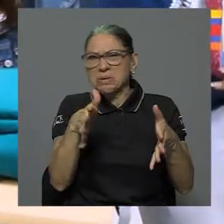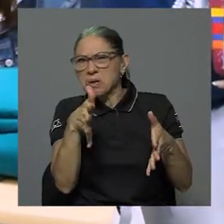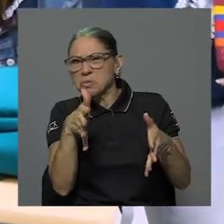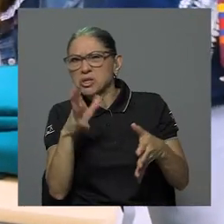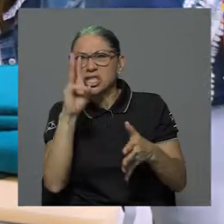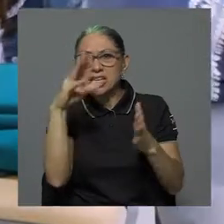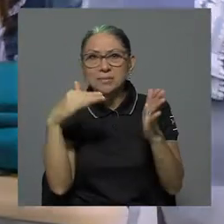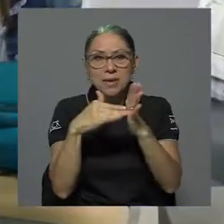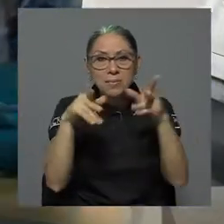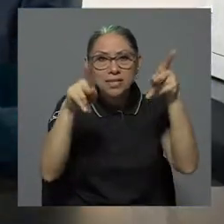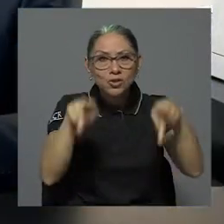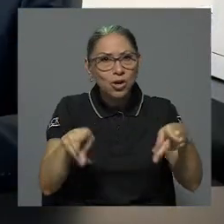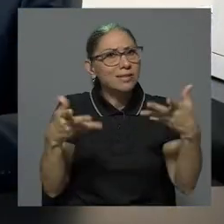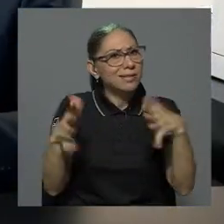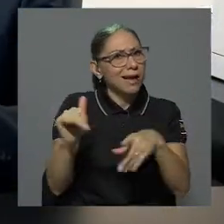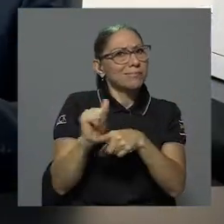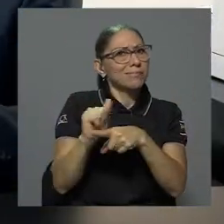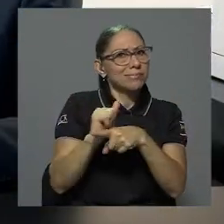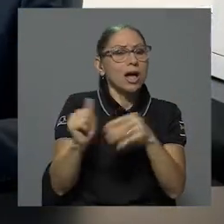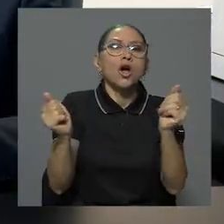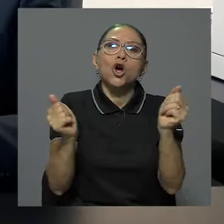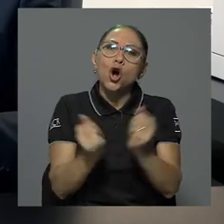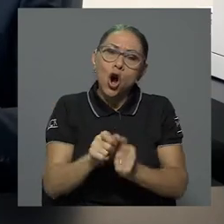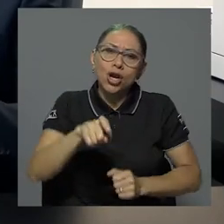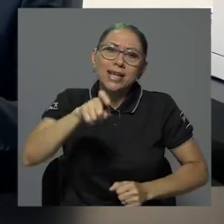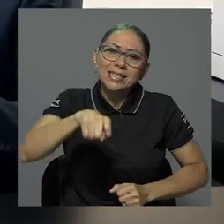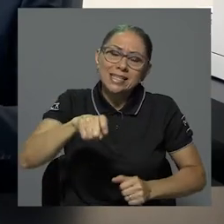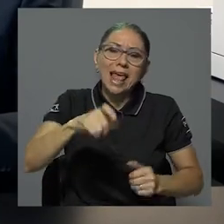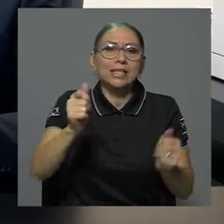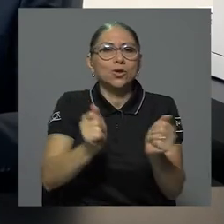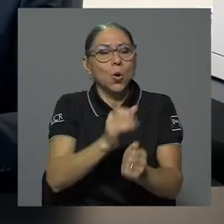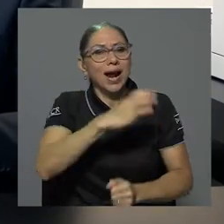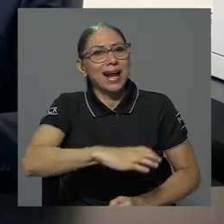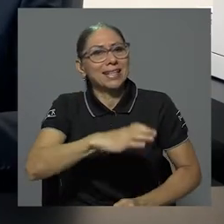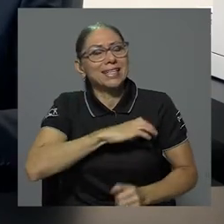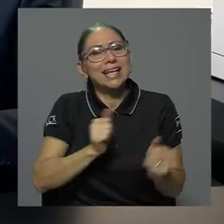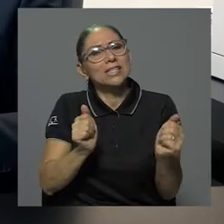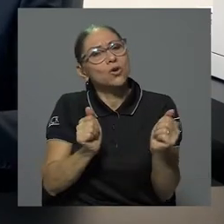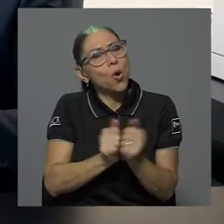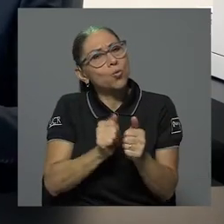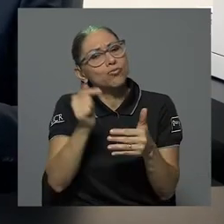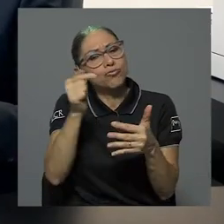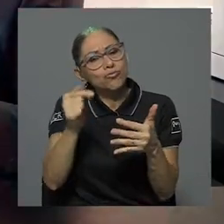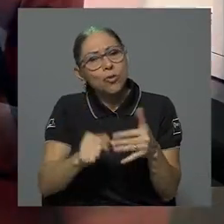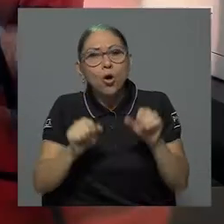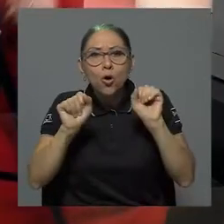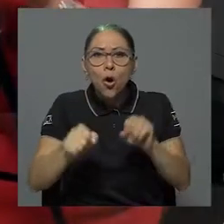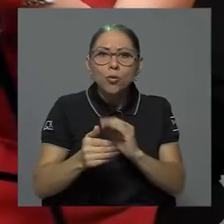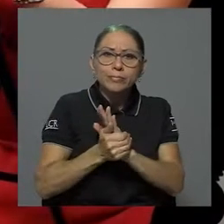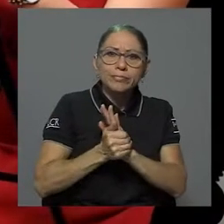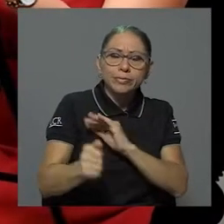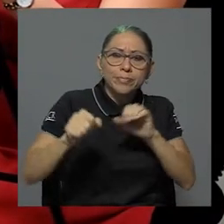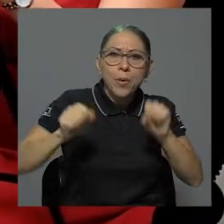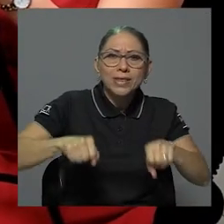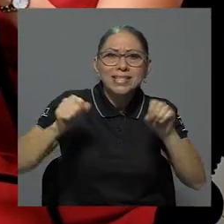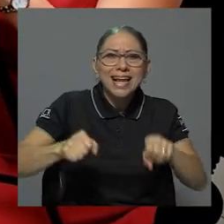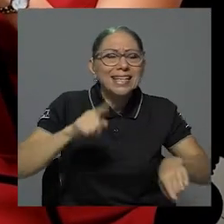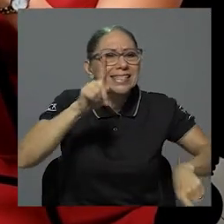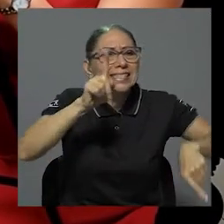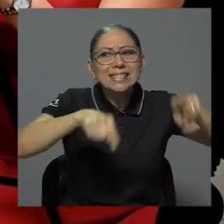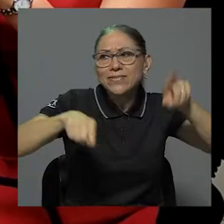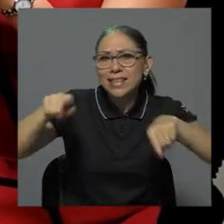.000 personas con necesidades, características y particularidades, potencialidades muy, muy, muy diferentes.